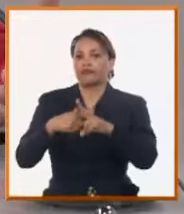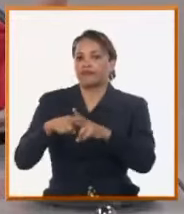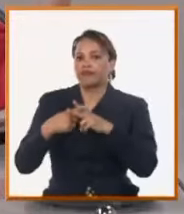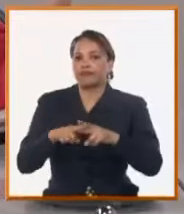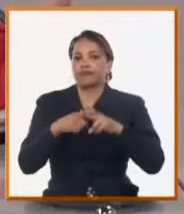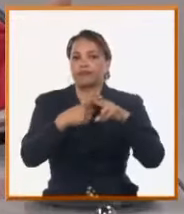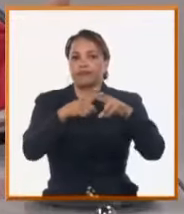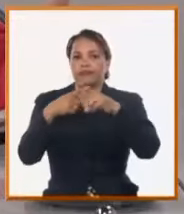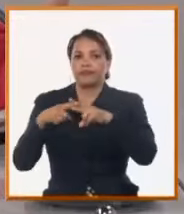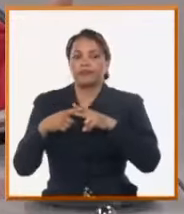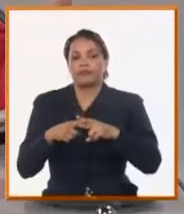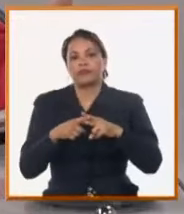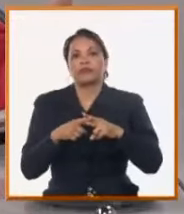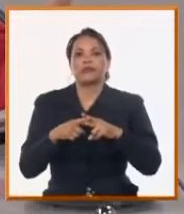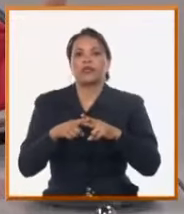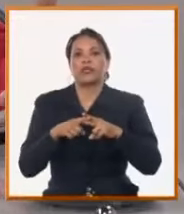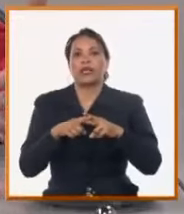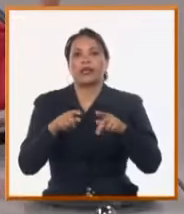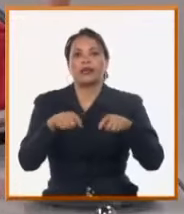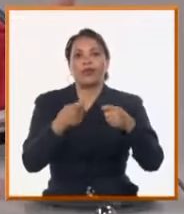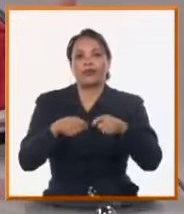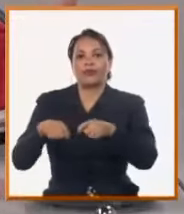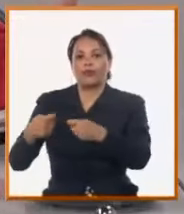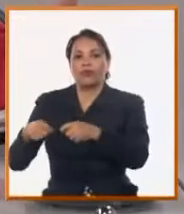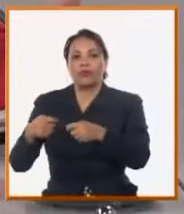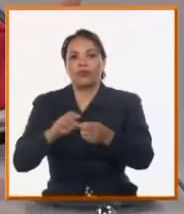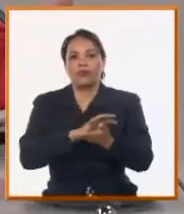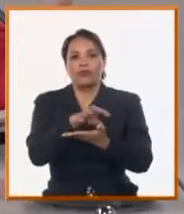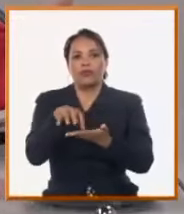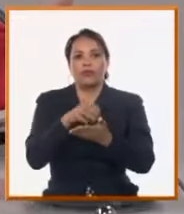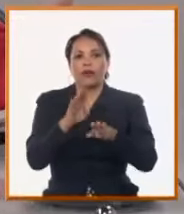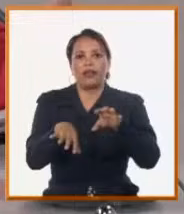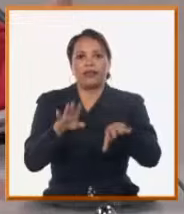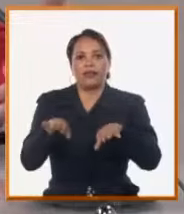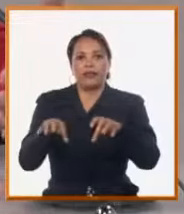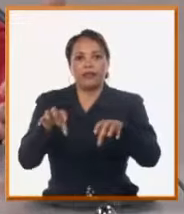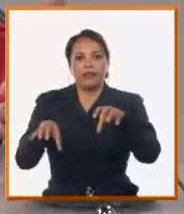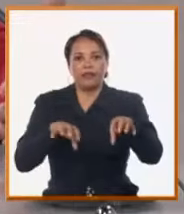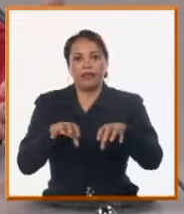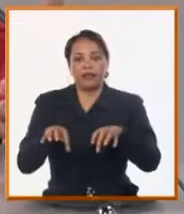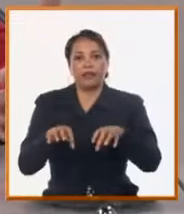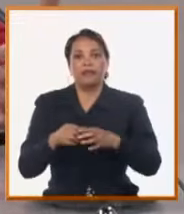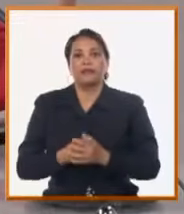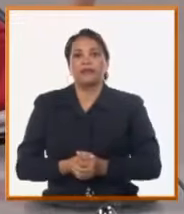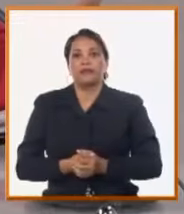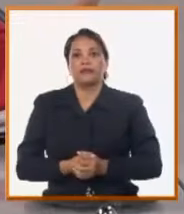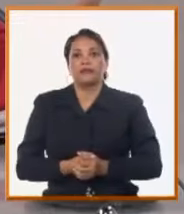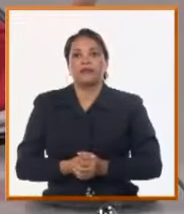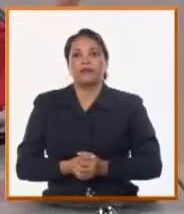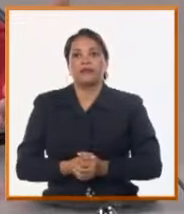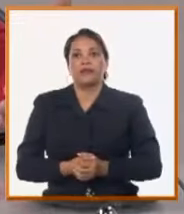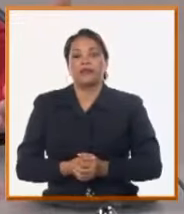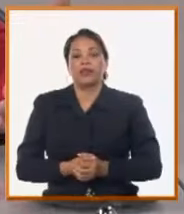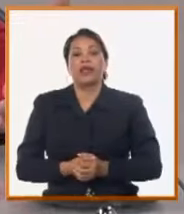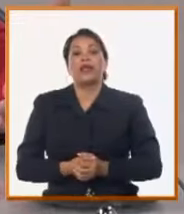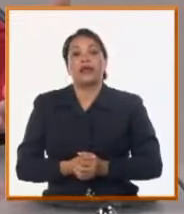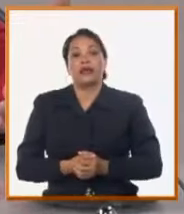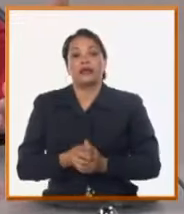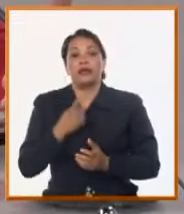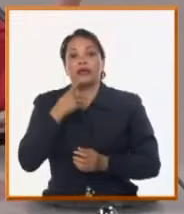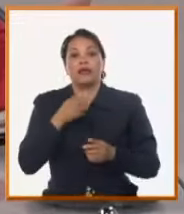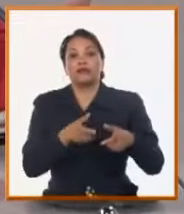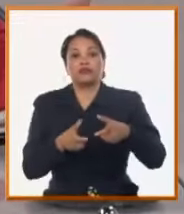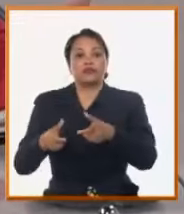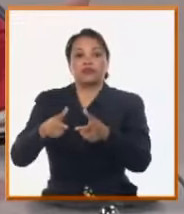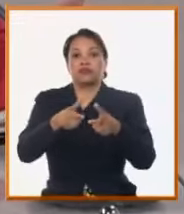recuperar un nivel de averías que teníamos en las grandes conductoras, a la salida del campo Pozo, y en el trayecto hacia los municipios